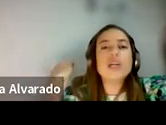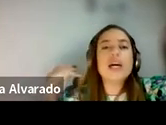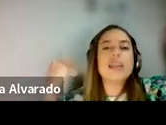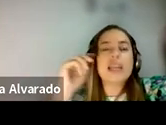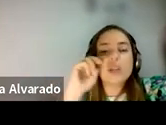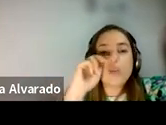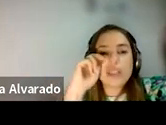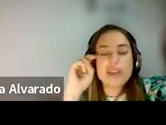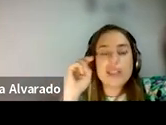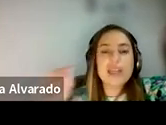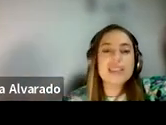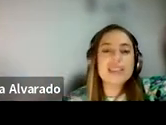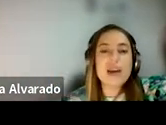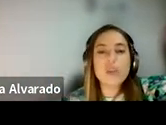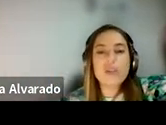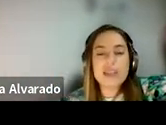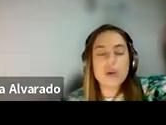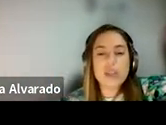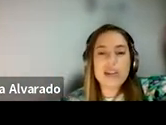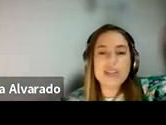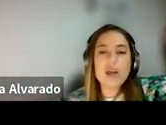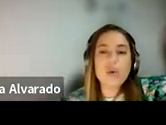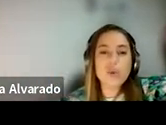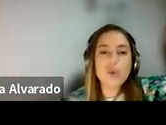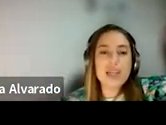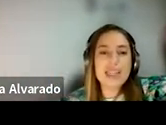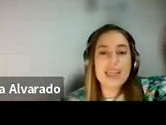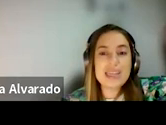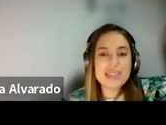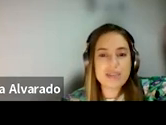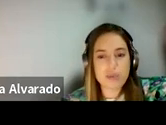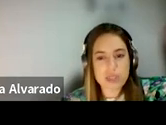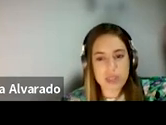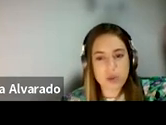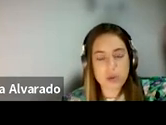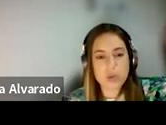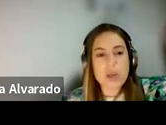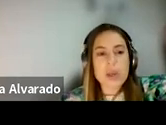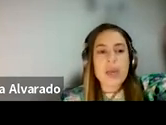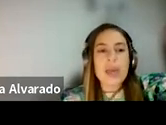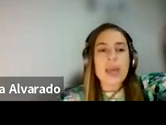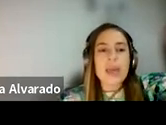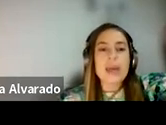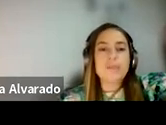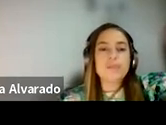llevamos ya del año 2023 se han contabilizado un total de 15 femicidios.